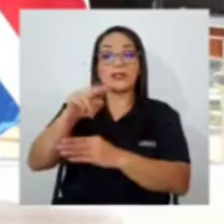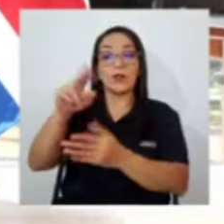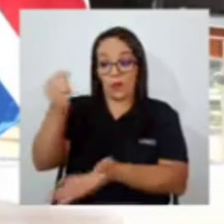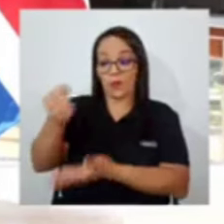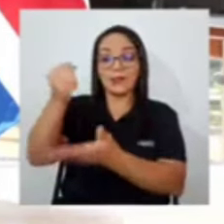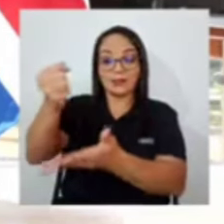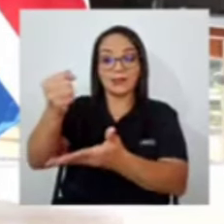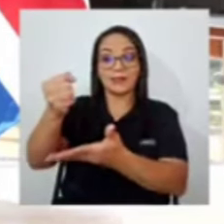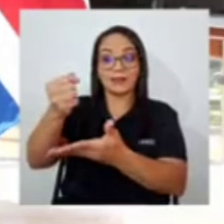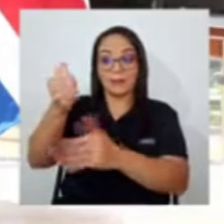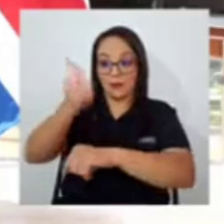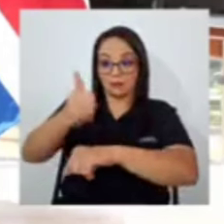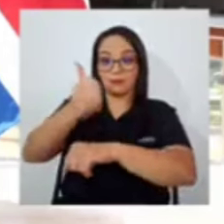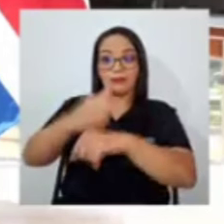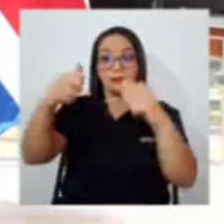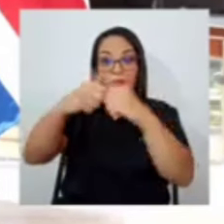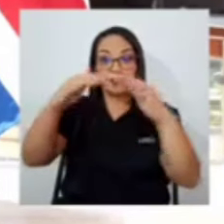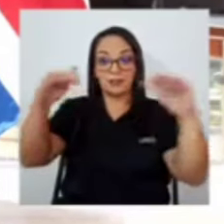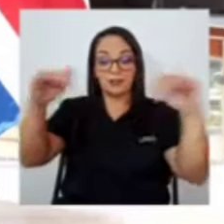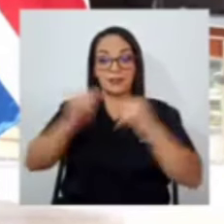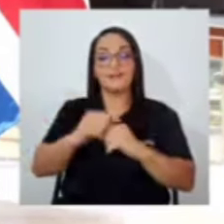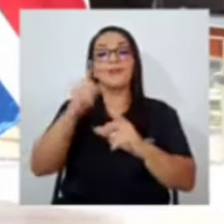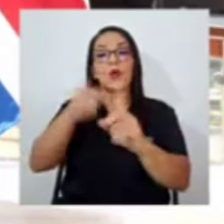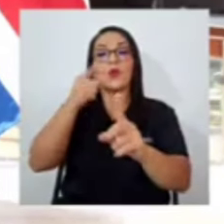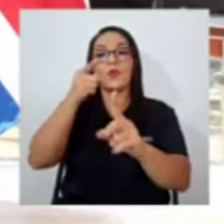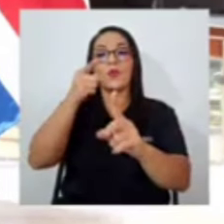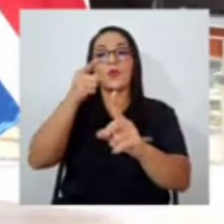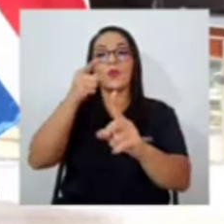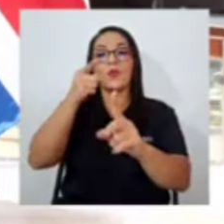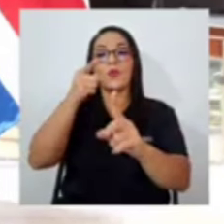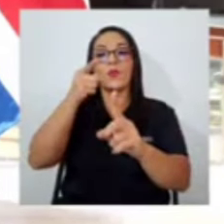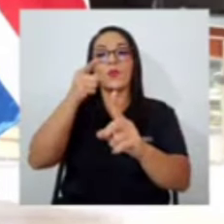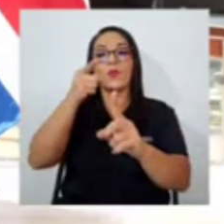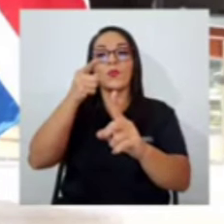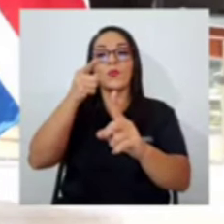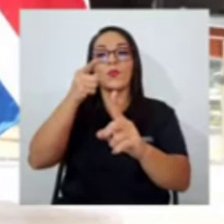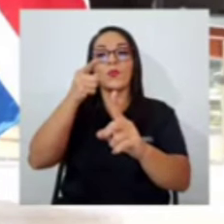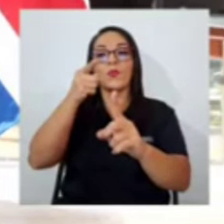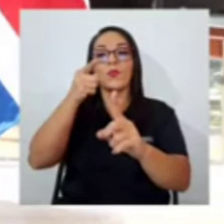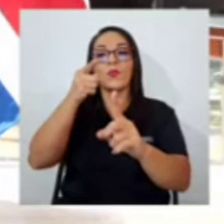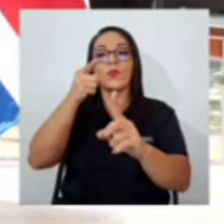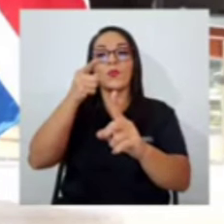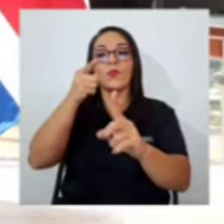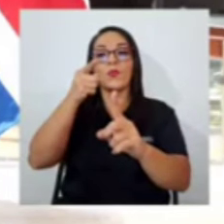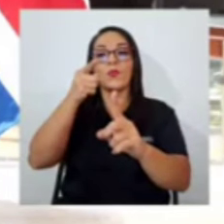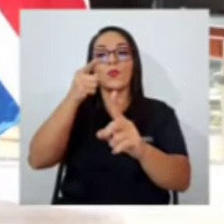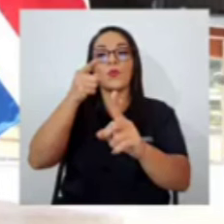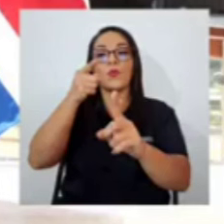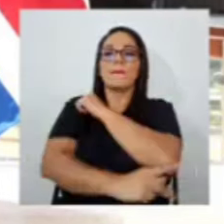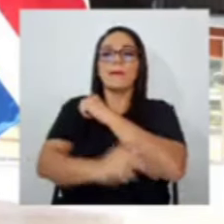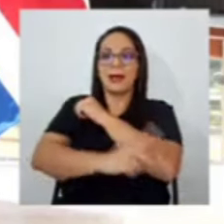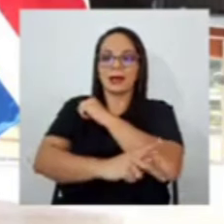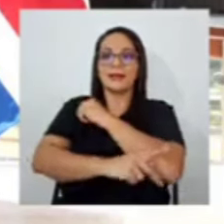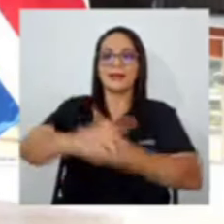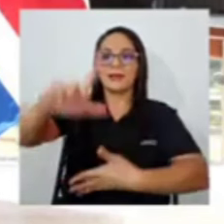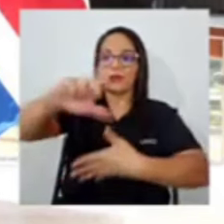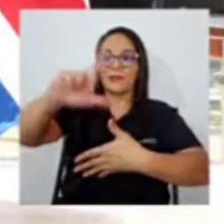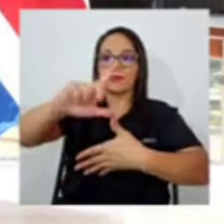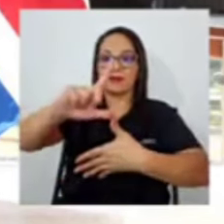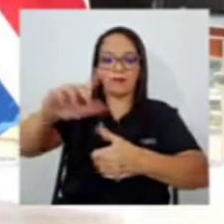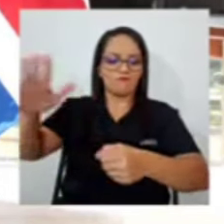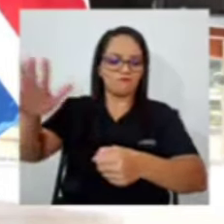pretendemos plantear la ruta para ser el primer país de Latinoamérica con una cobertura eléctrica del 100%,